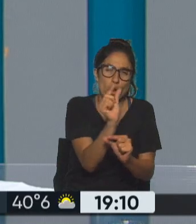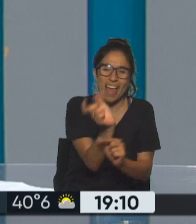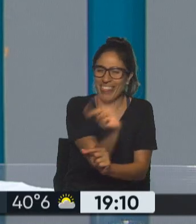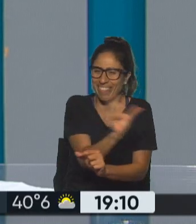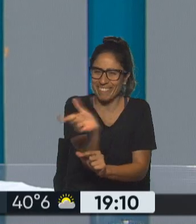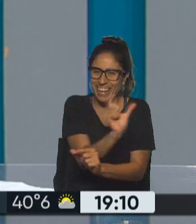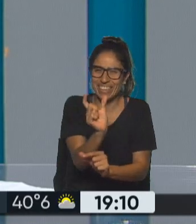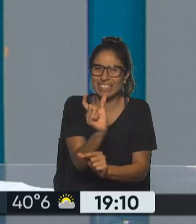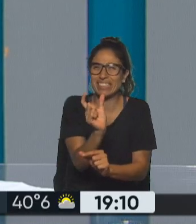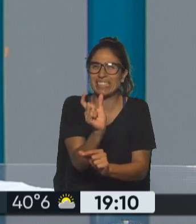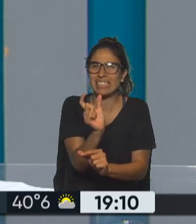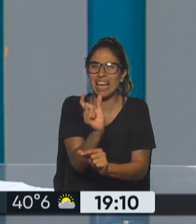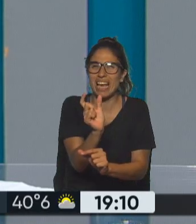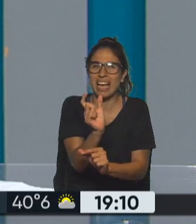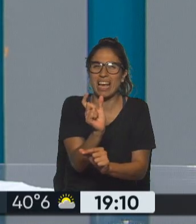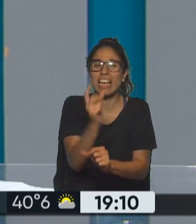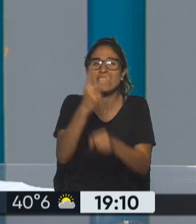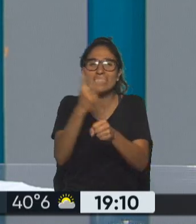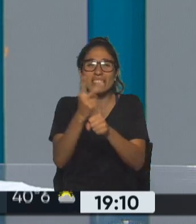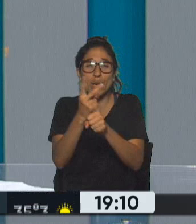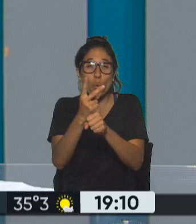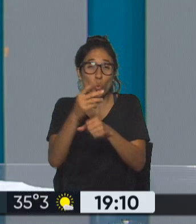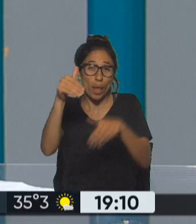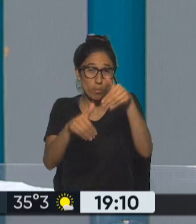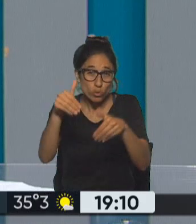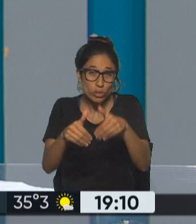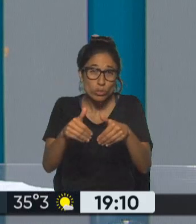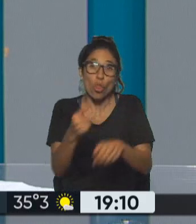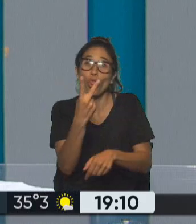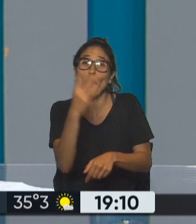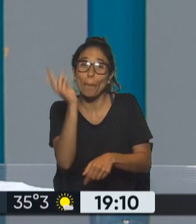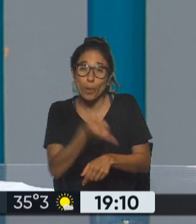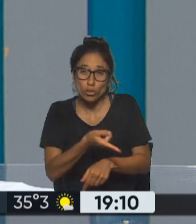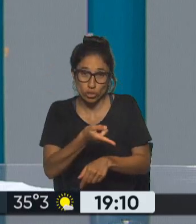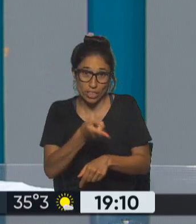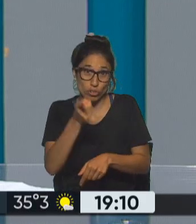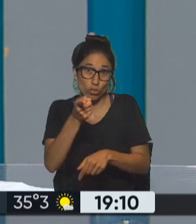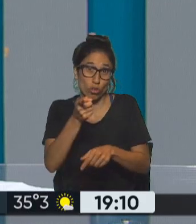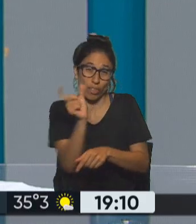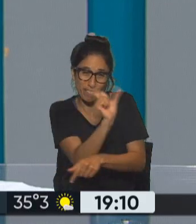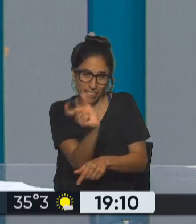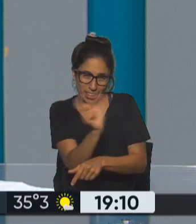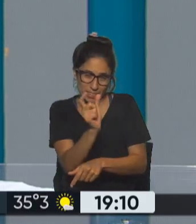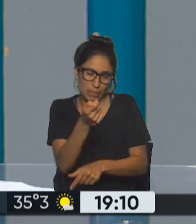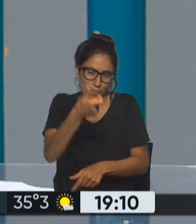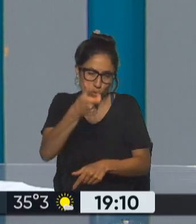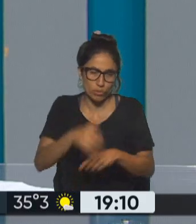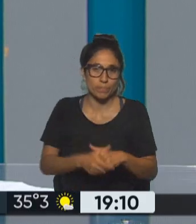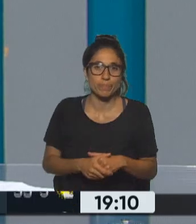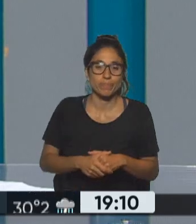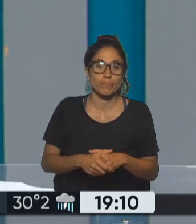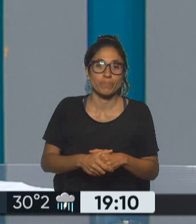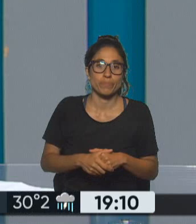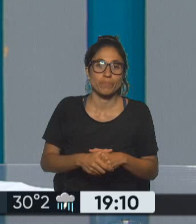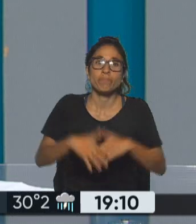a menos de un 2% y sorprendió diría que haya sido hoy a una semana de la llegada